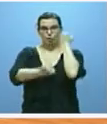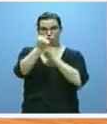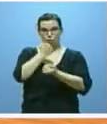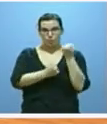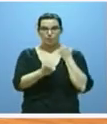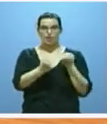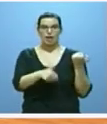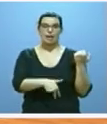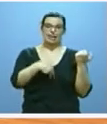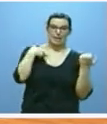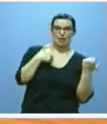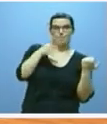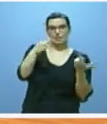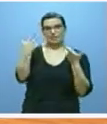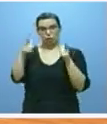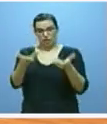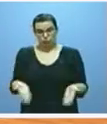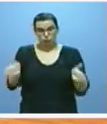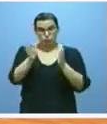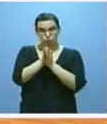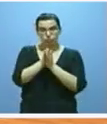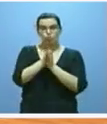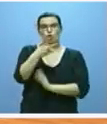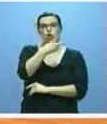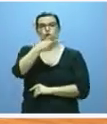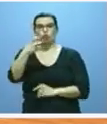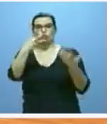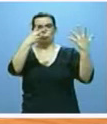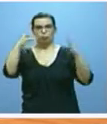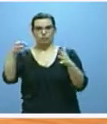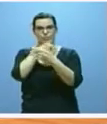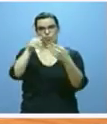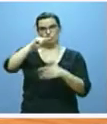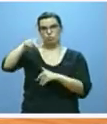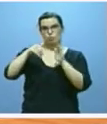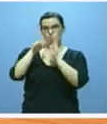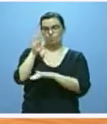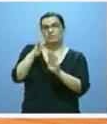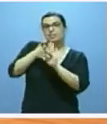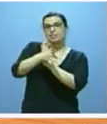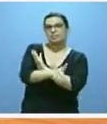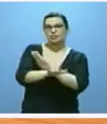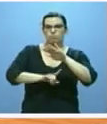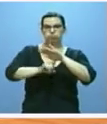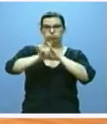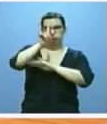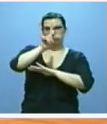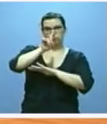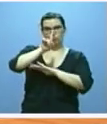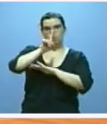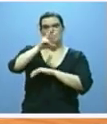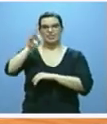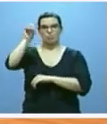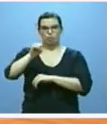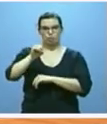general más la sectorial, superará los 280 millones de euros, lo que supone un crecimiento superior al 20